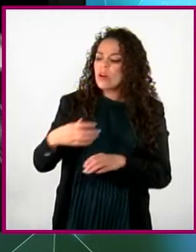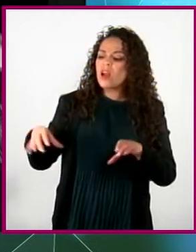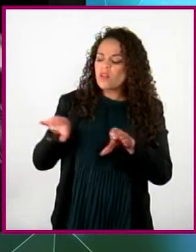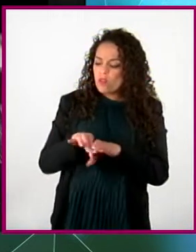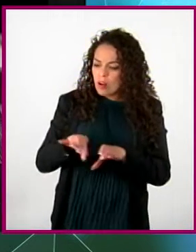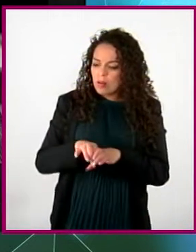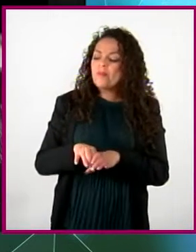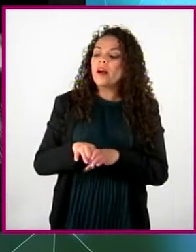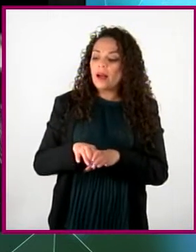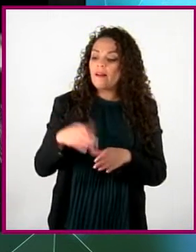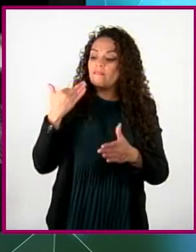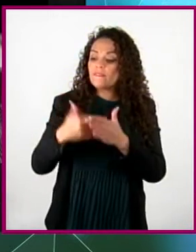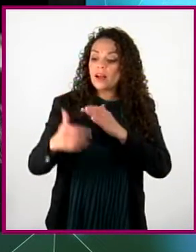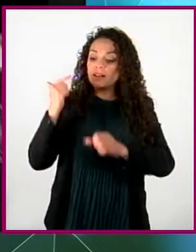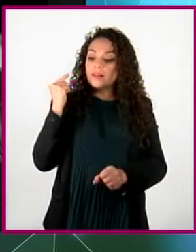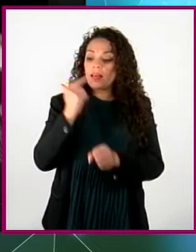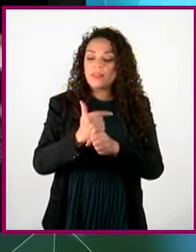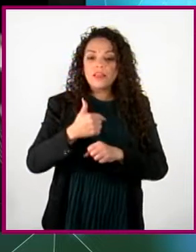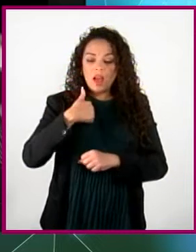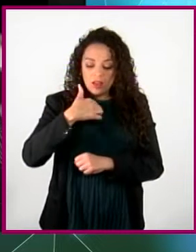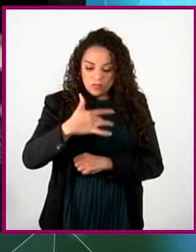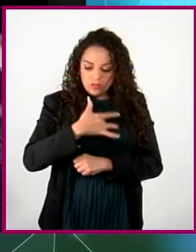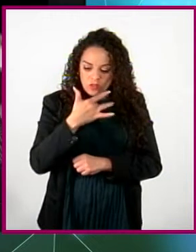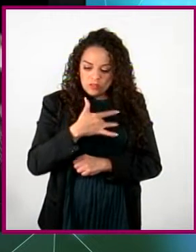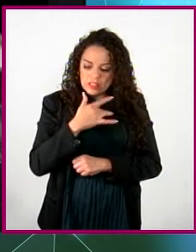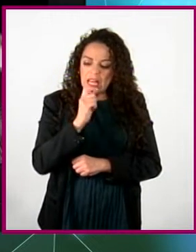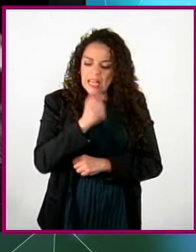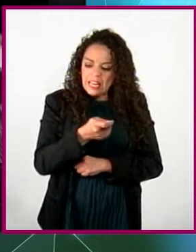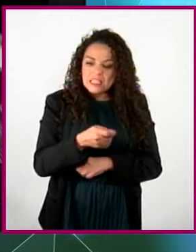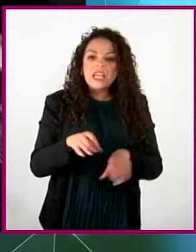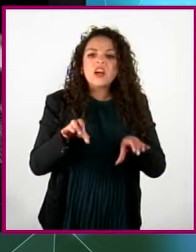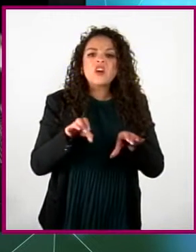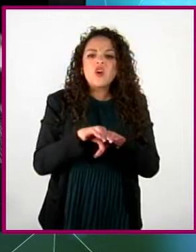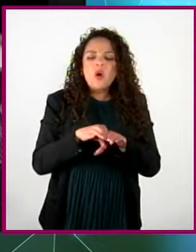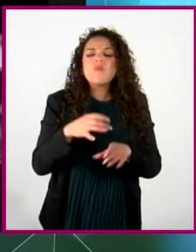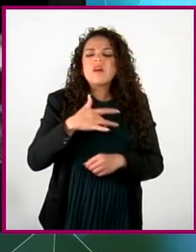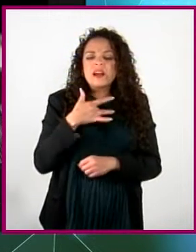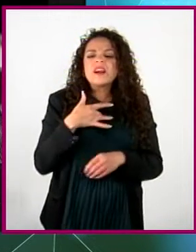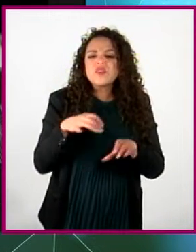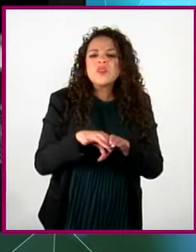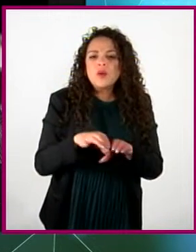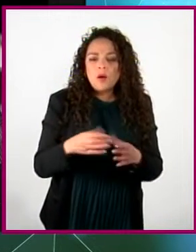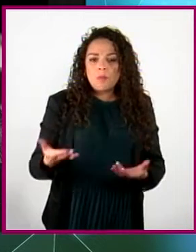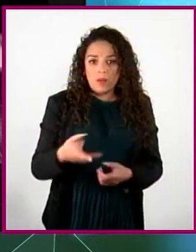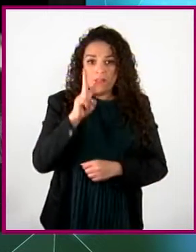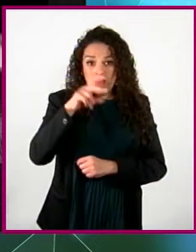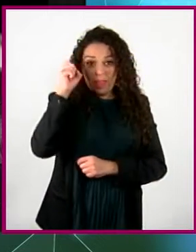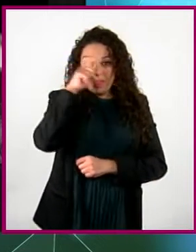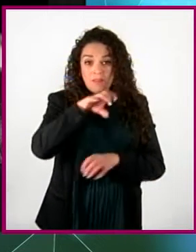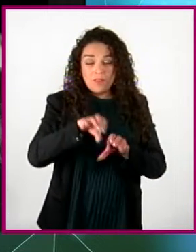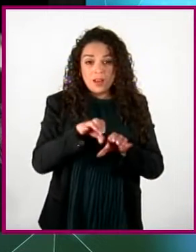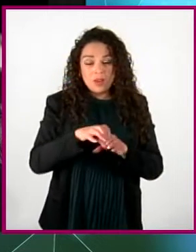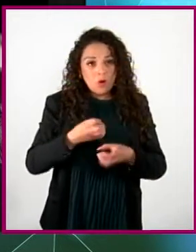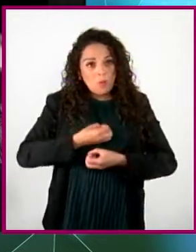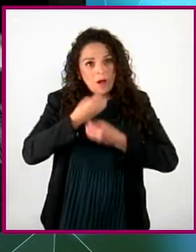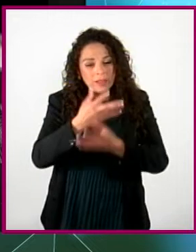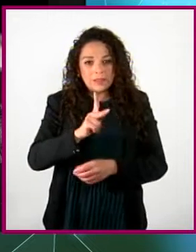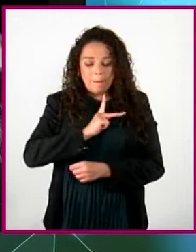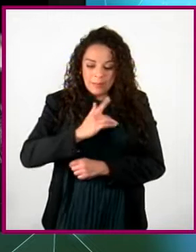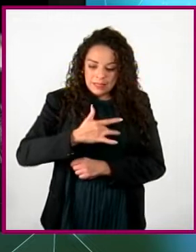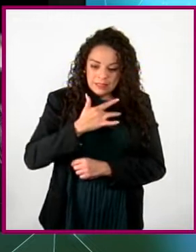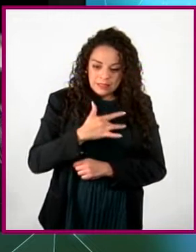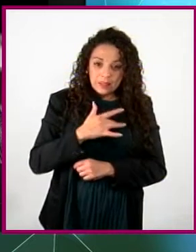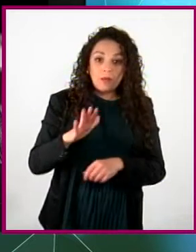capacidad de identificar qué sentimos y cómo lo sentimos. Nos cuesta trabajo expresar lo que sentimos. Como solo se nos